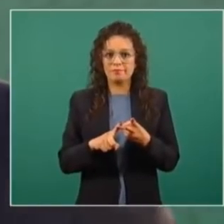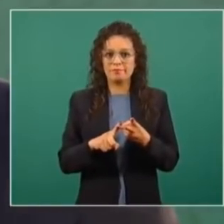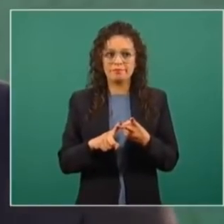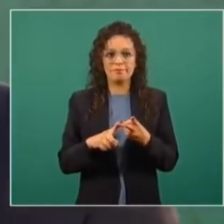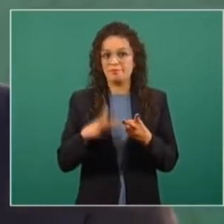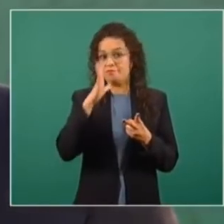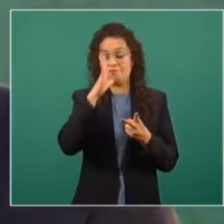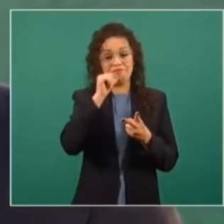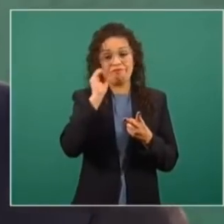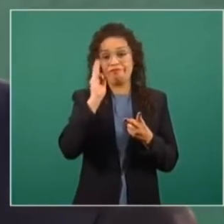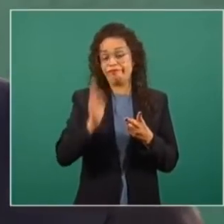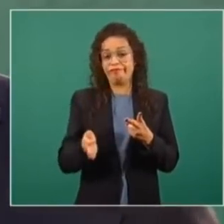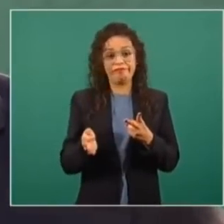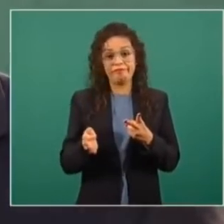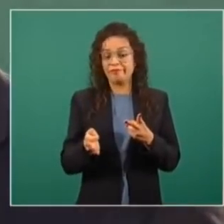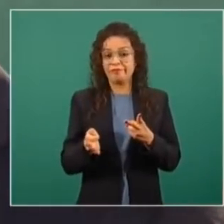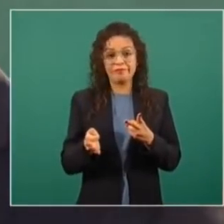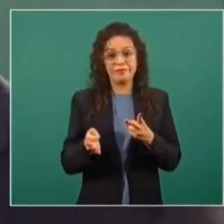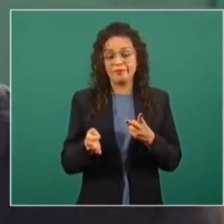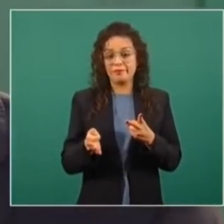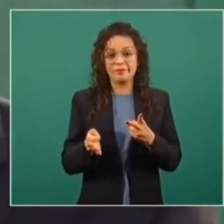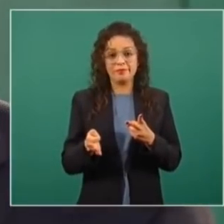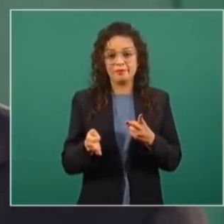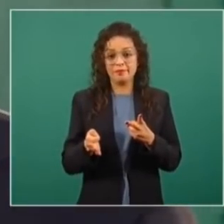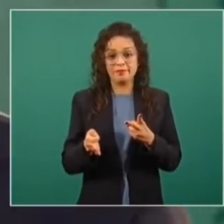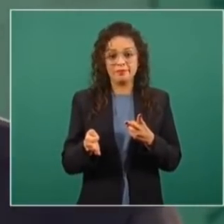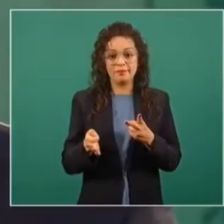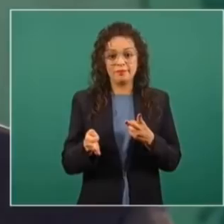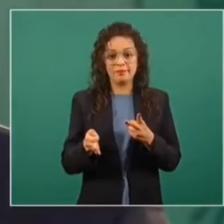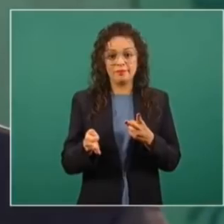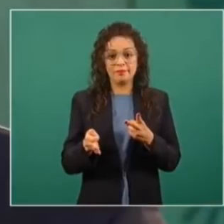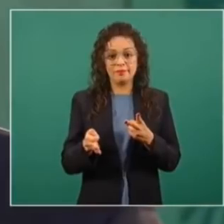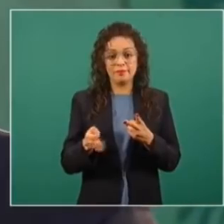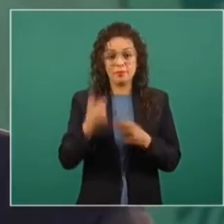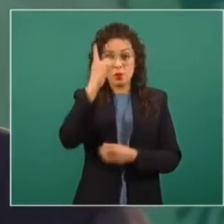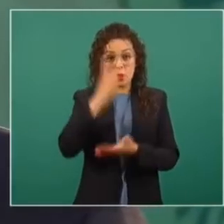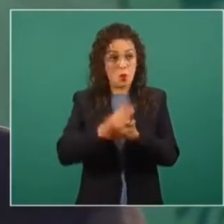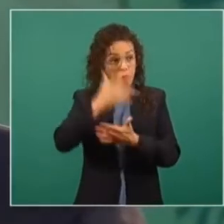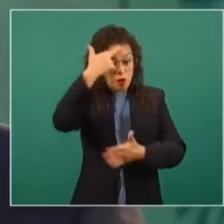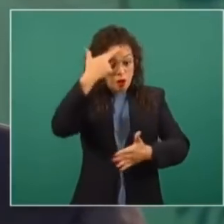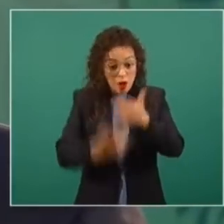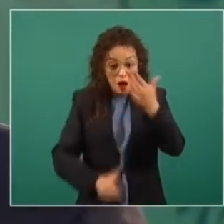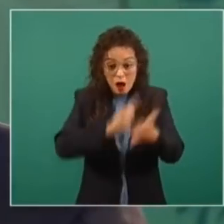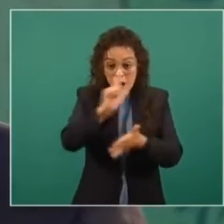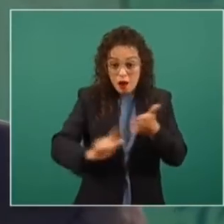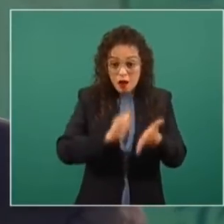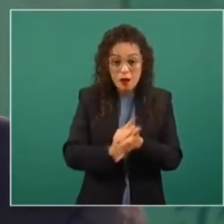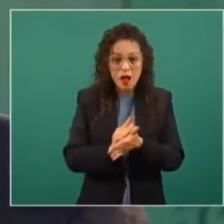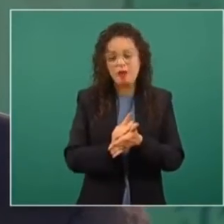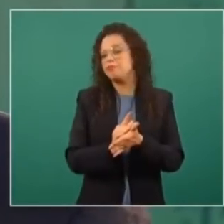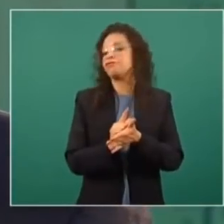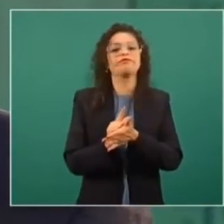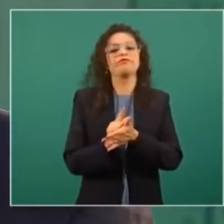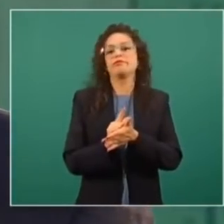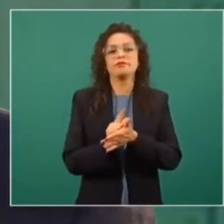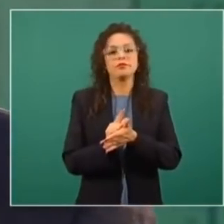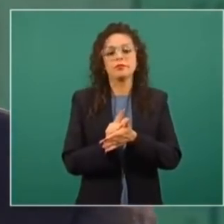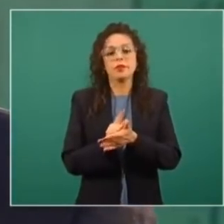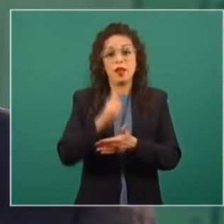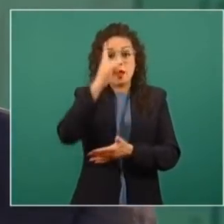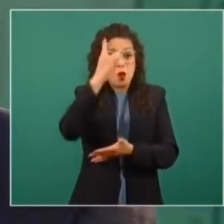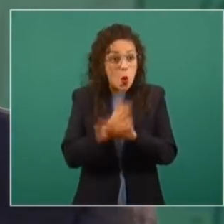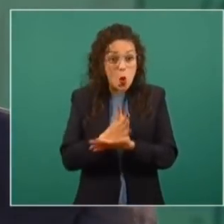Porque no sólo es una ilegalidad, no sólo es un abuso,